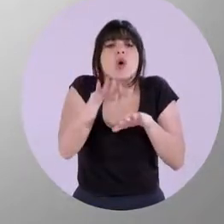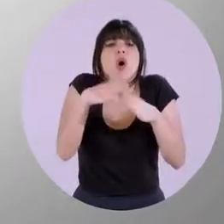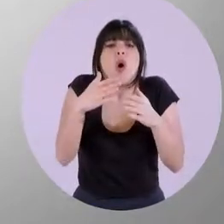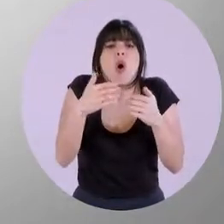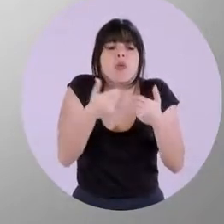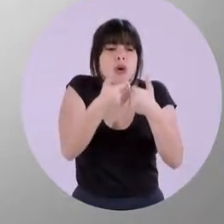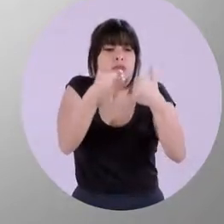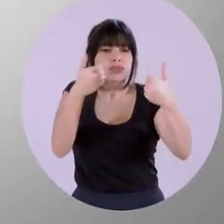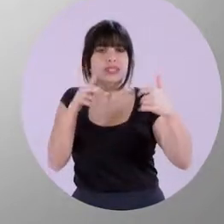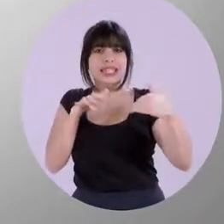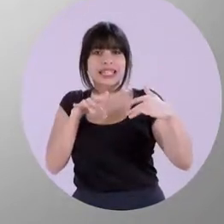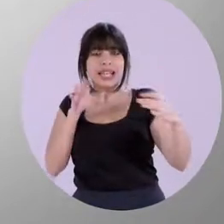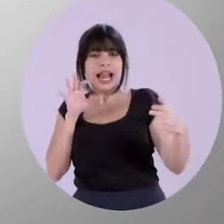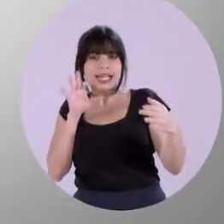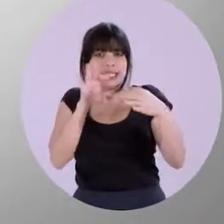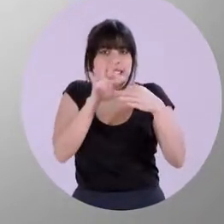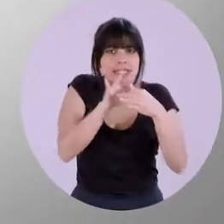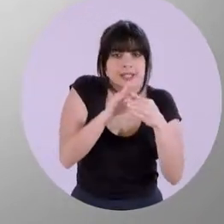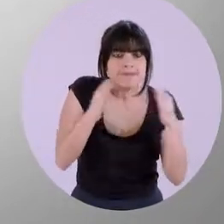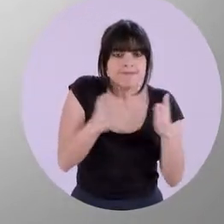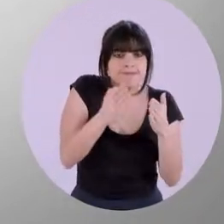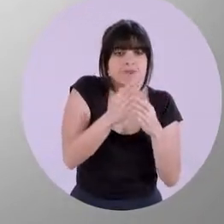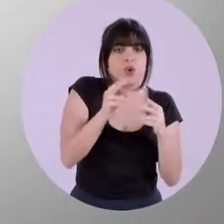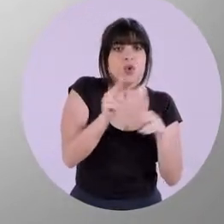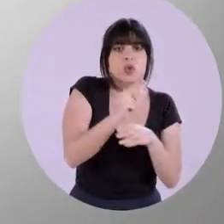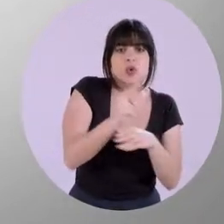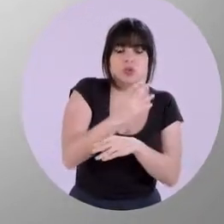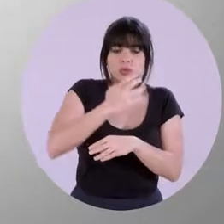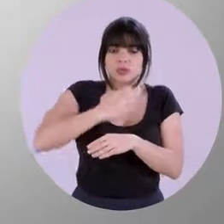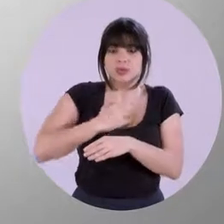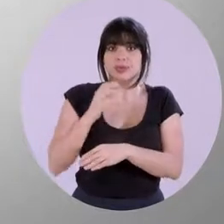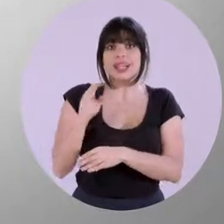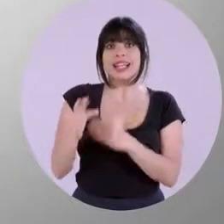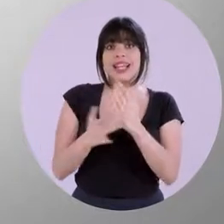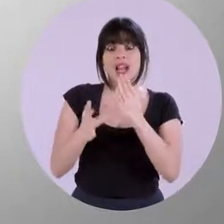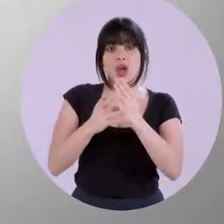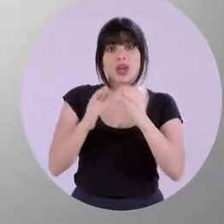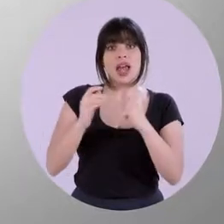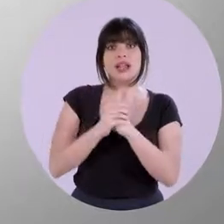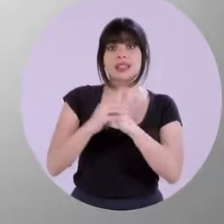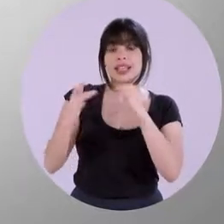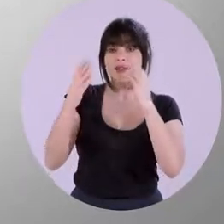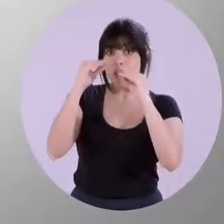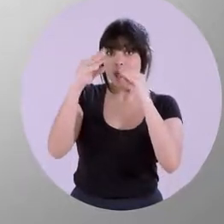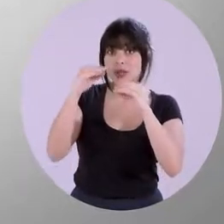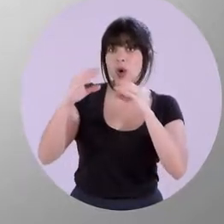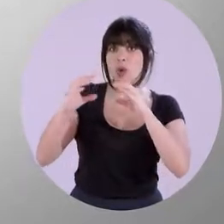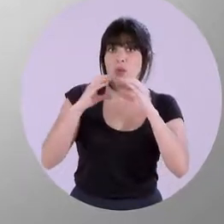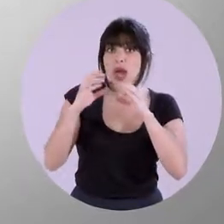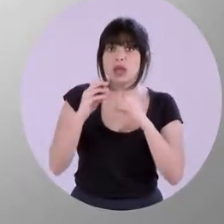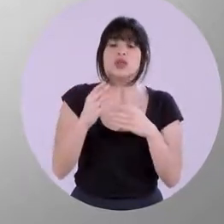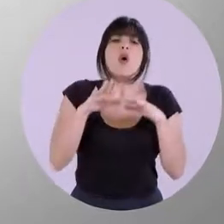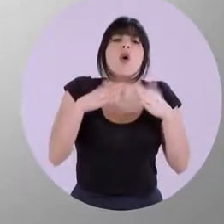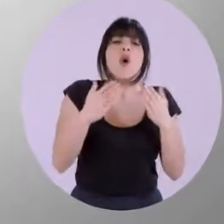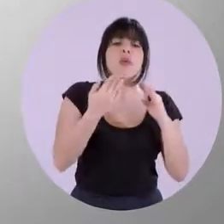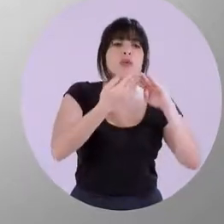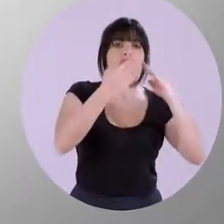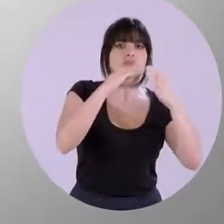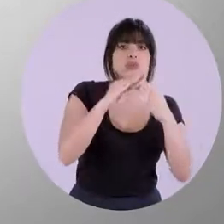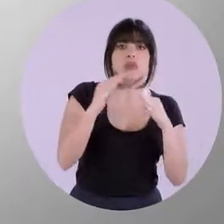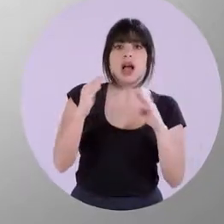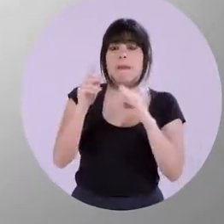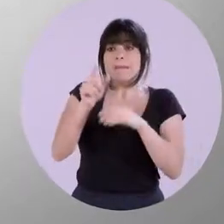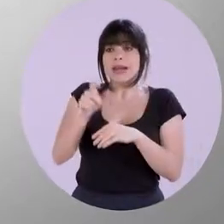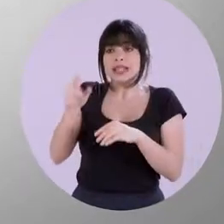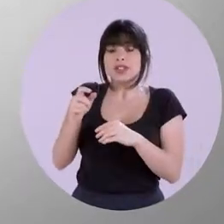la brecha digital e incrementar el acceso, uso y apropiación de las TIC por parte de comunidades, hogares y poblaciones en